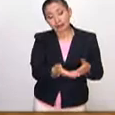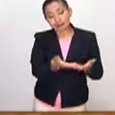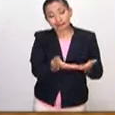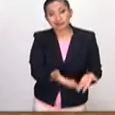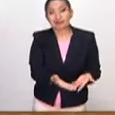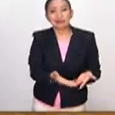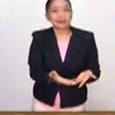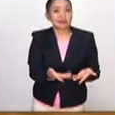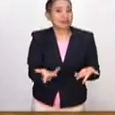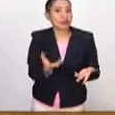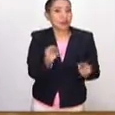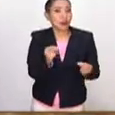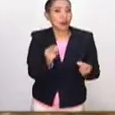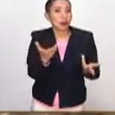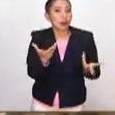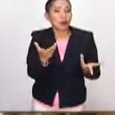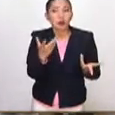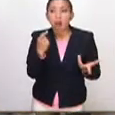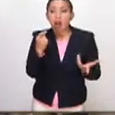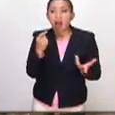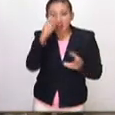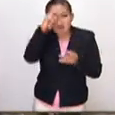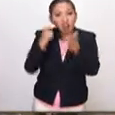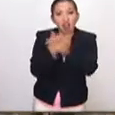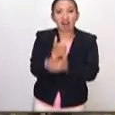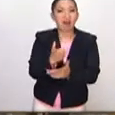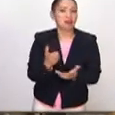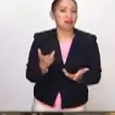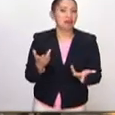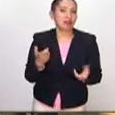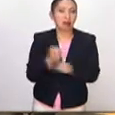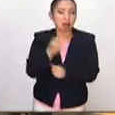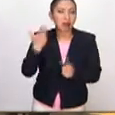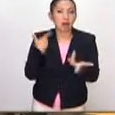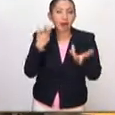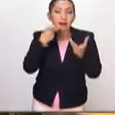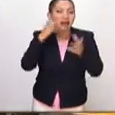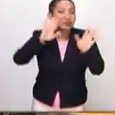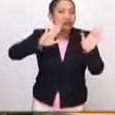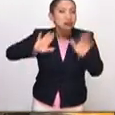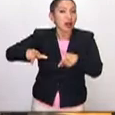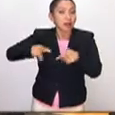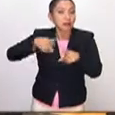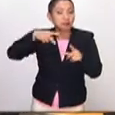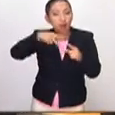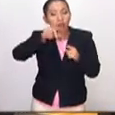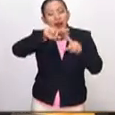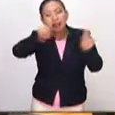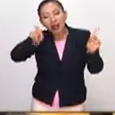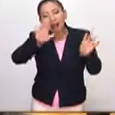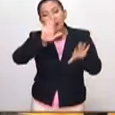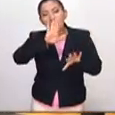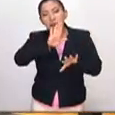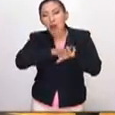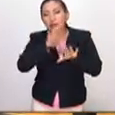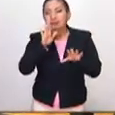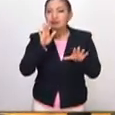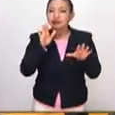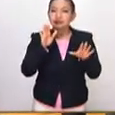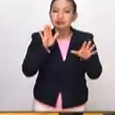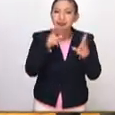que no apuestan por la violencia o que abordan ese tema desde un asunto más